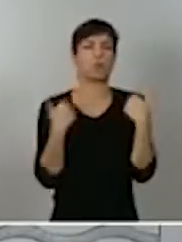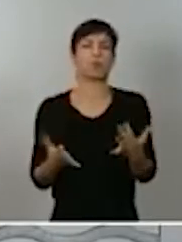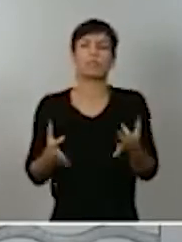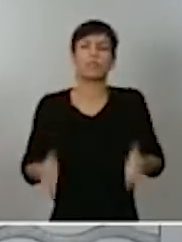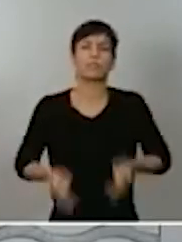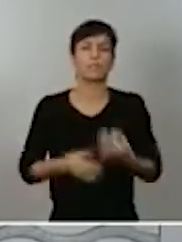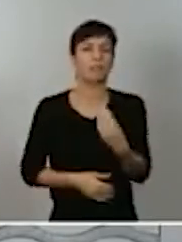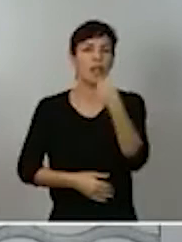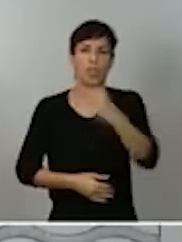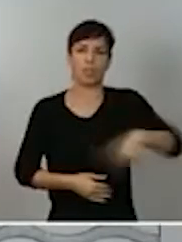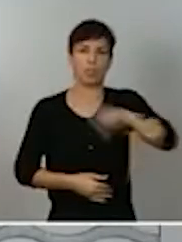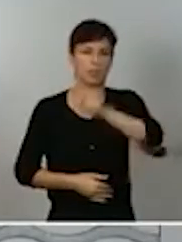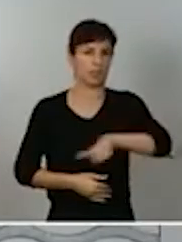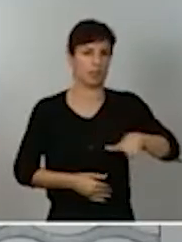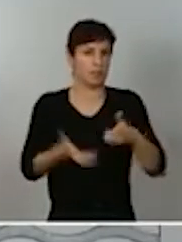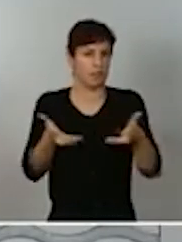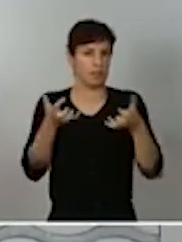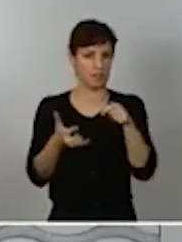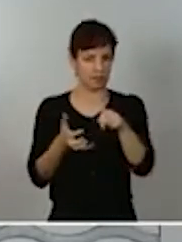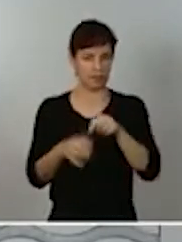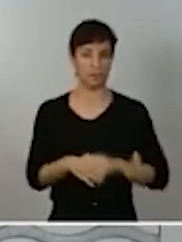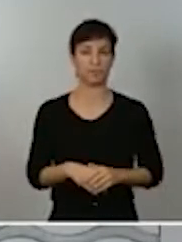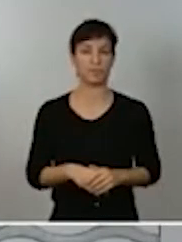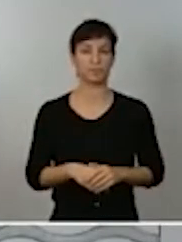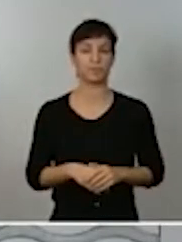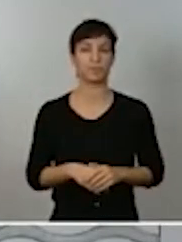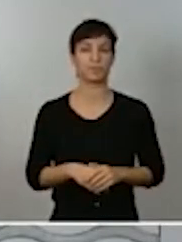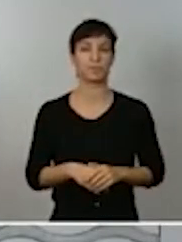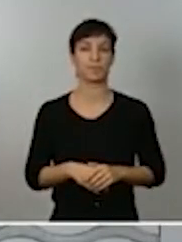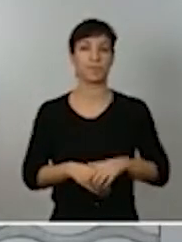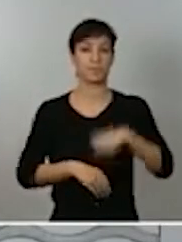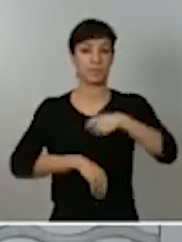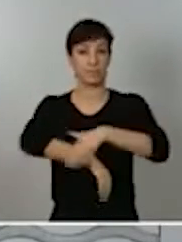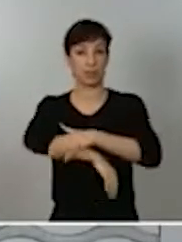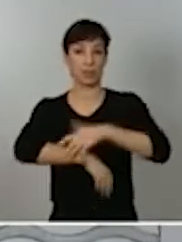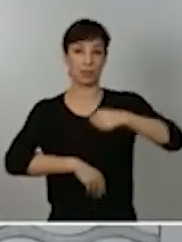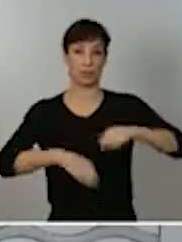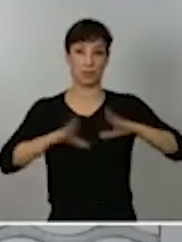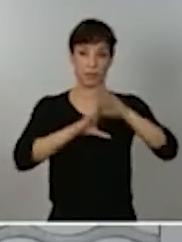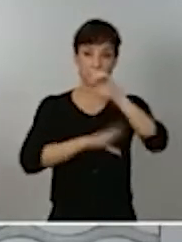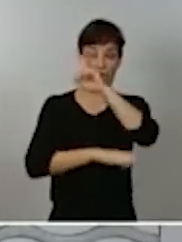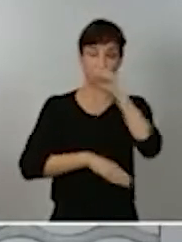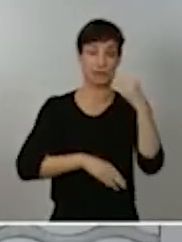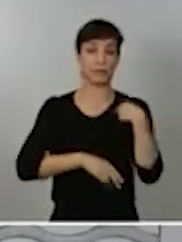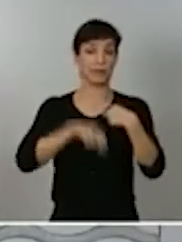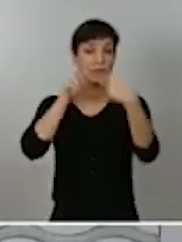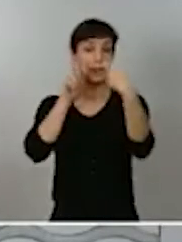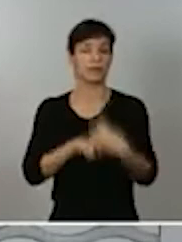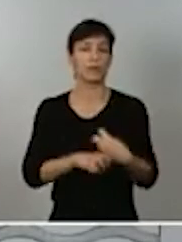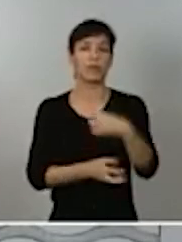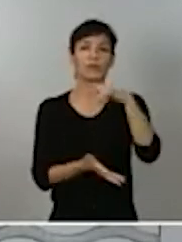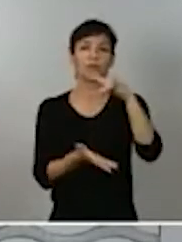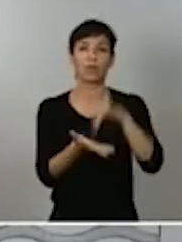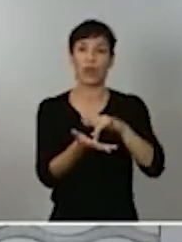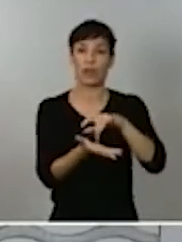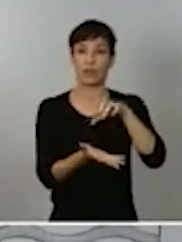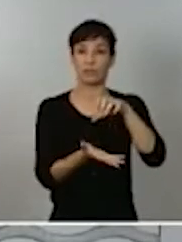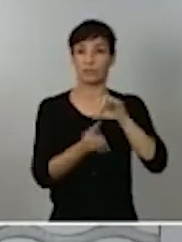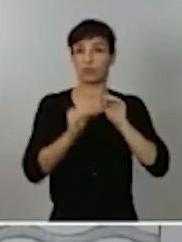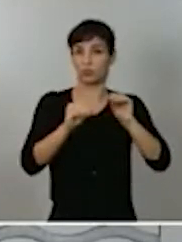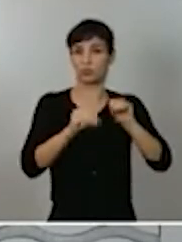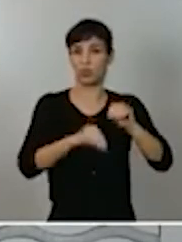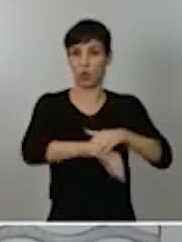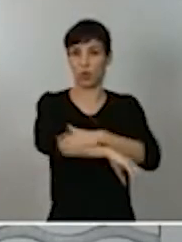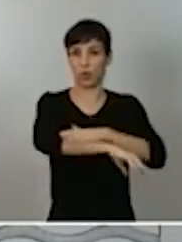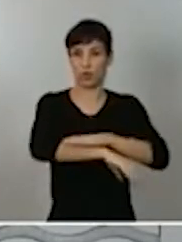La reunión del presidente del Gobierno y la presidenta de la Comunidad Autónoma de Madrid se celebró en la sede del Gobierno regional, en